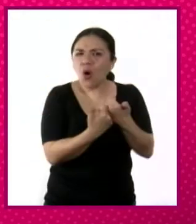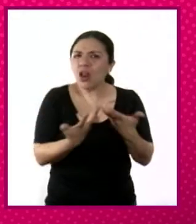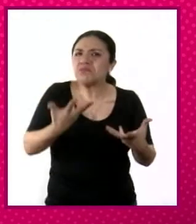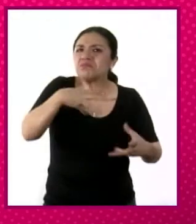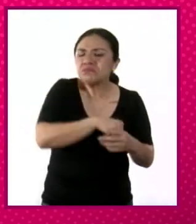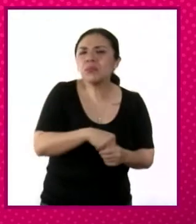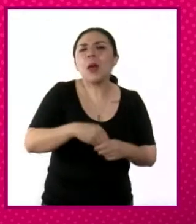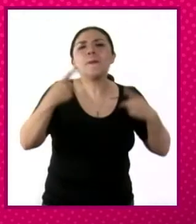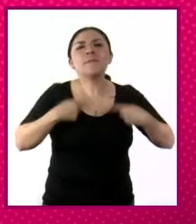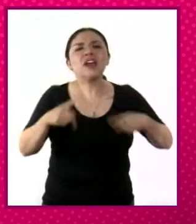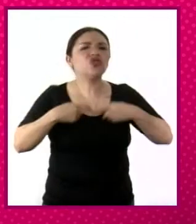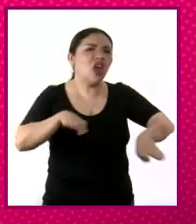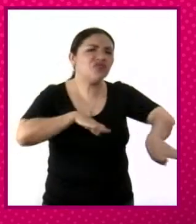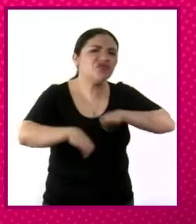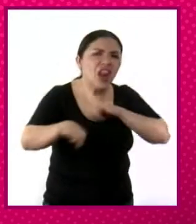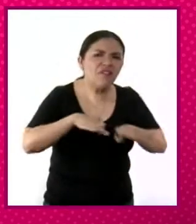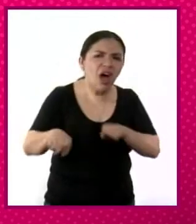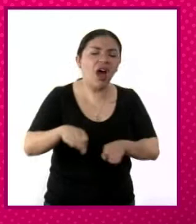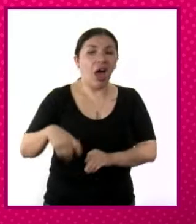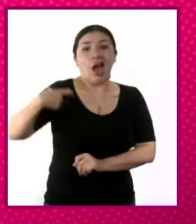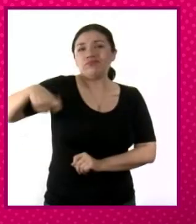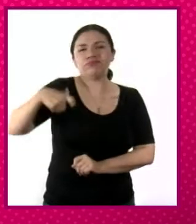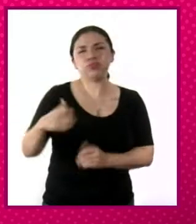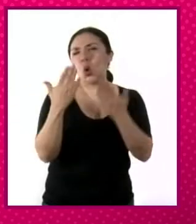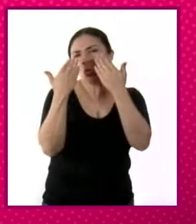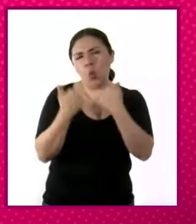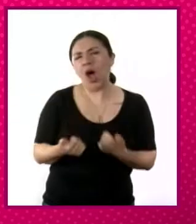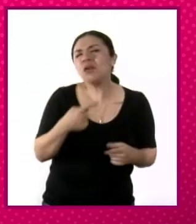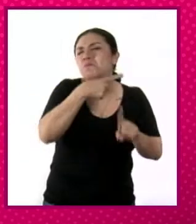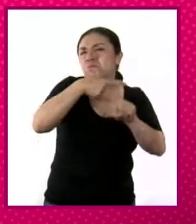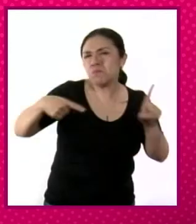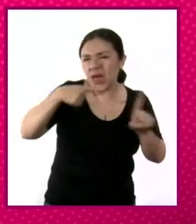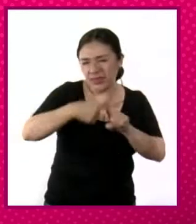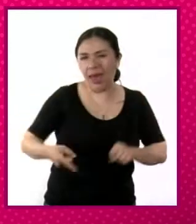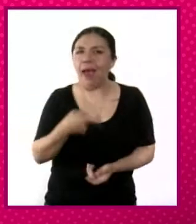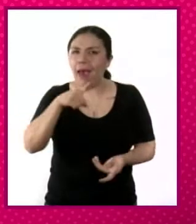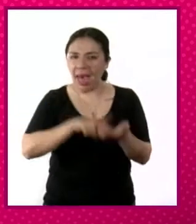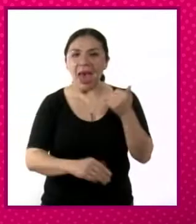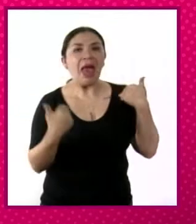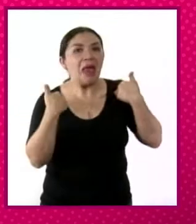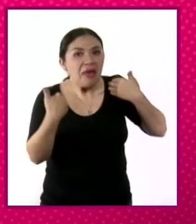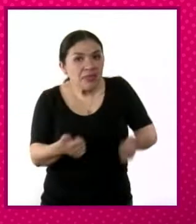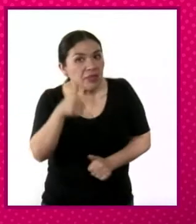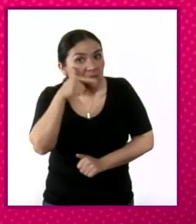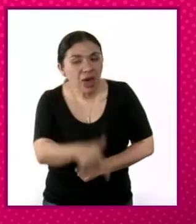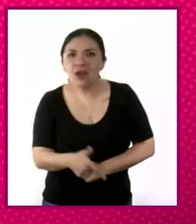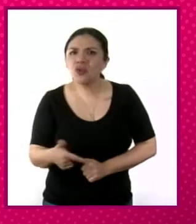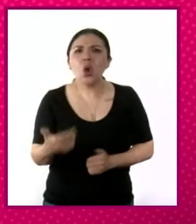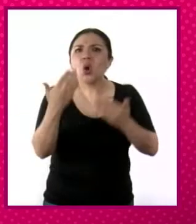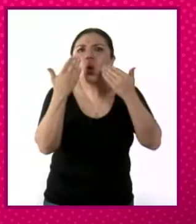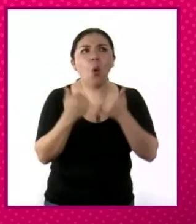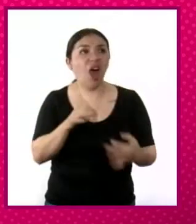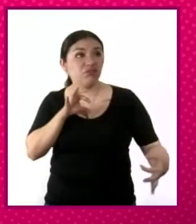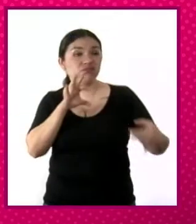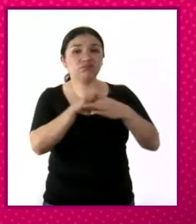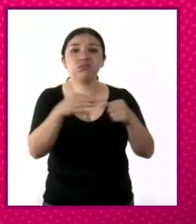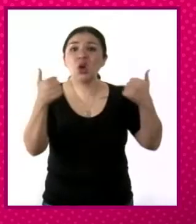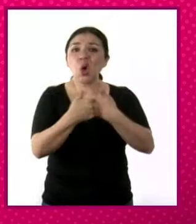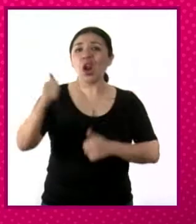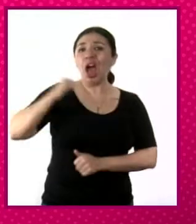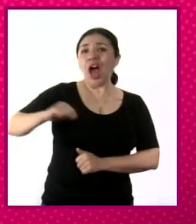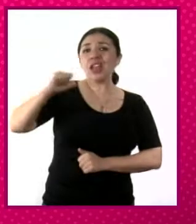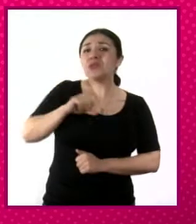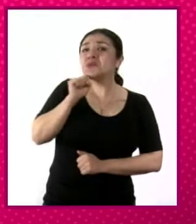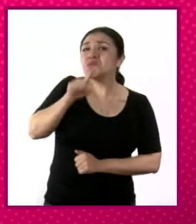por clase media, lo cual nos habla bastante bien que no tienen vínculos con el antiguo